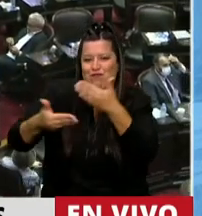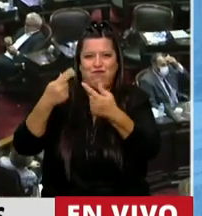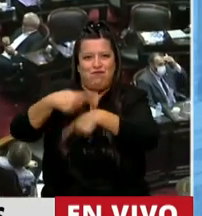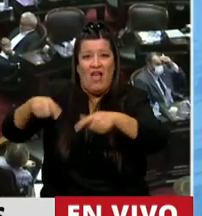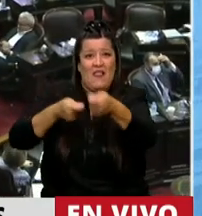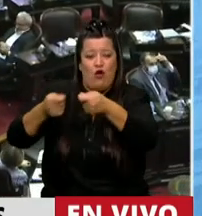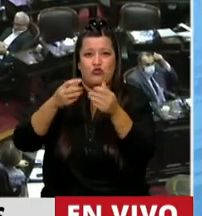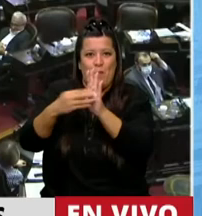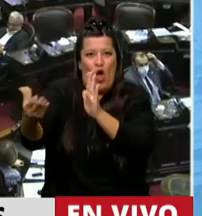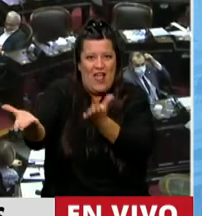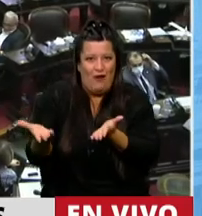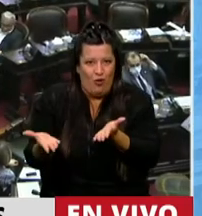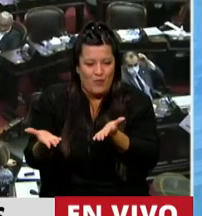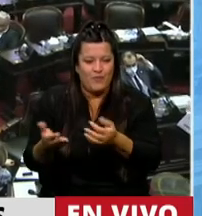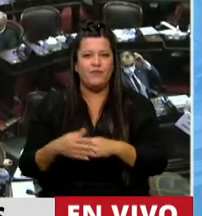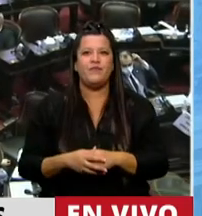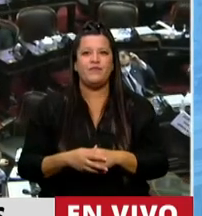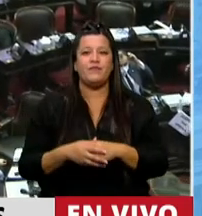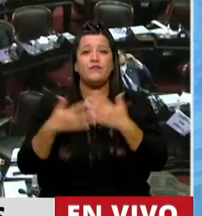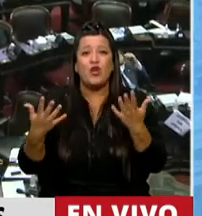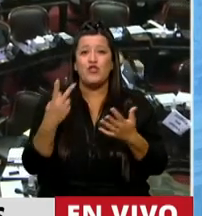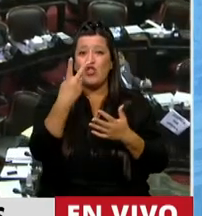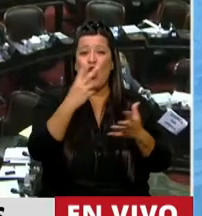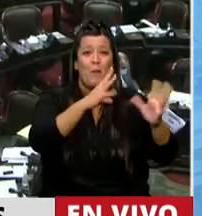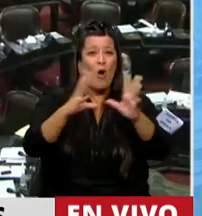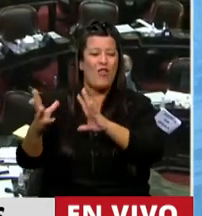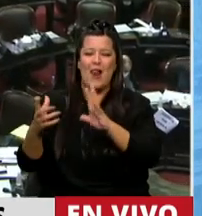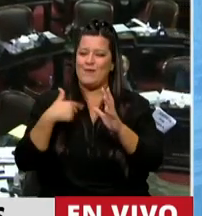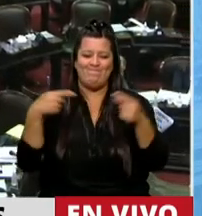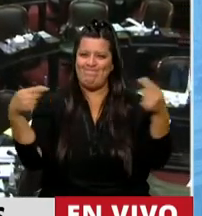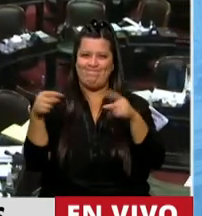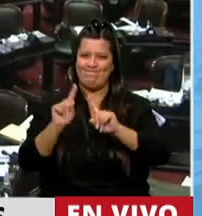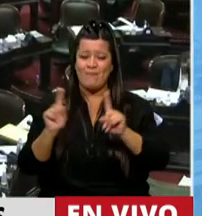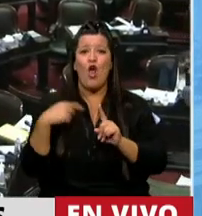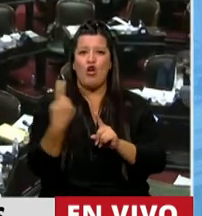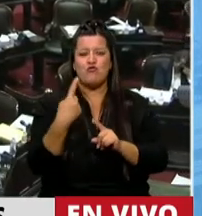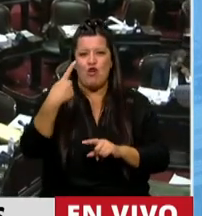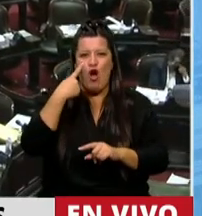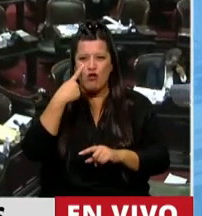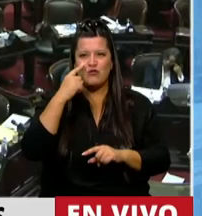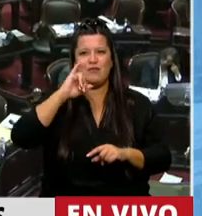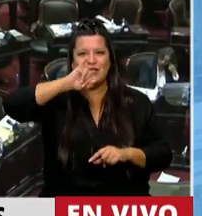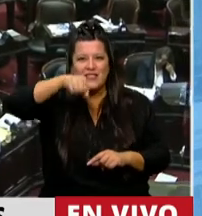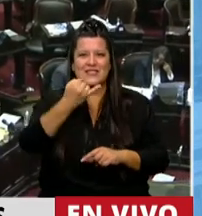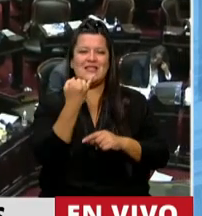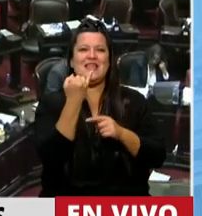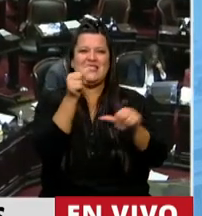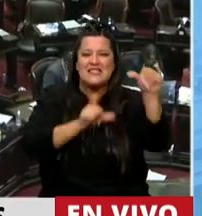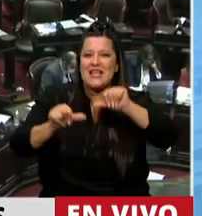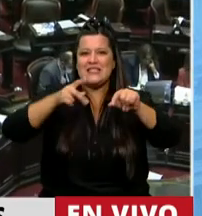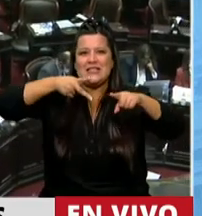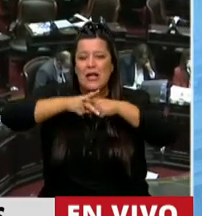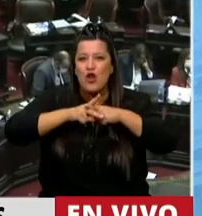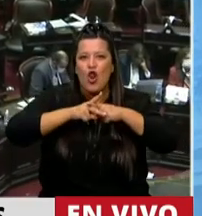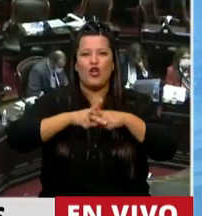etcétera, etcétera. Bueno, entonces esos dos modelos para nosotros no van, para nosotros el conocimiento, la ciencia, la tecnología,